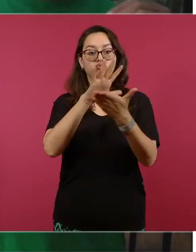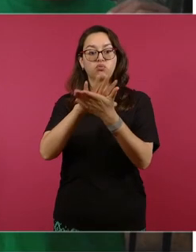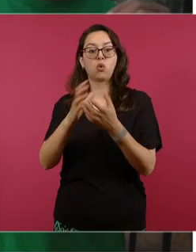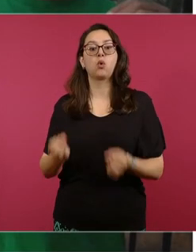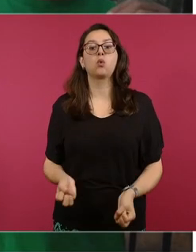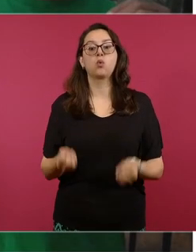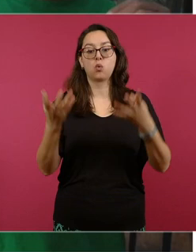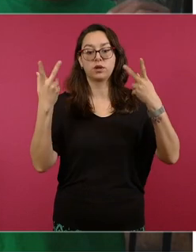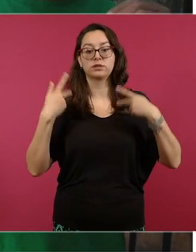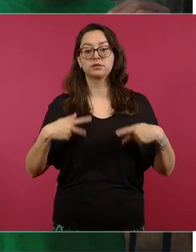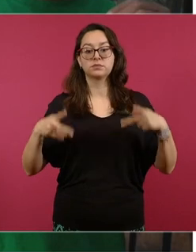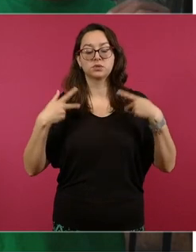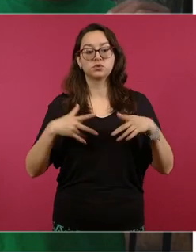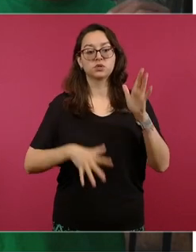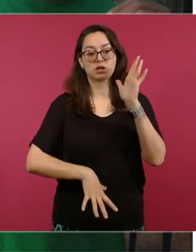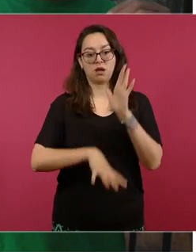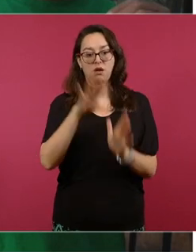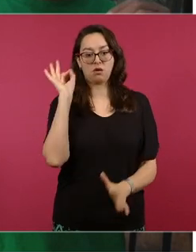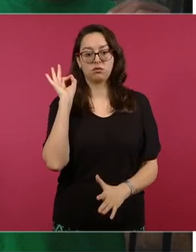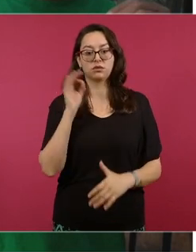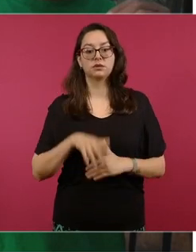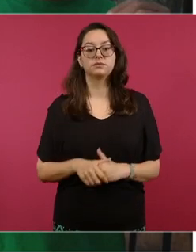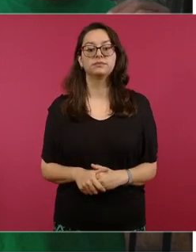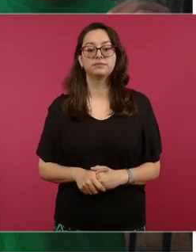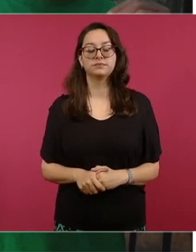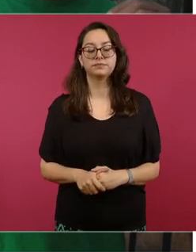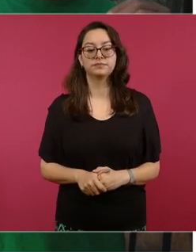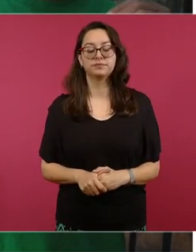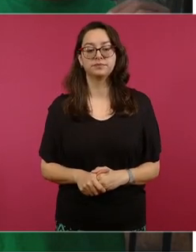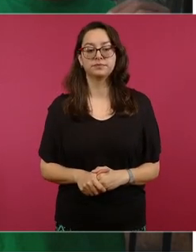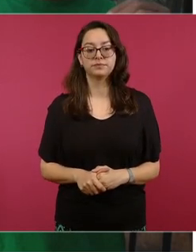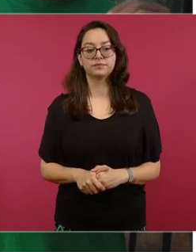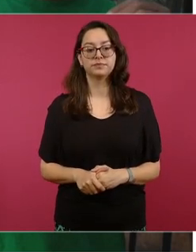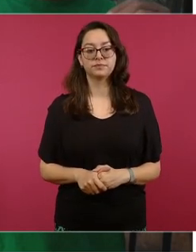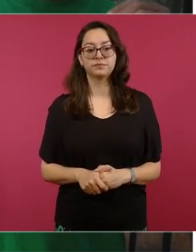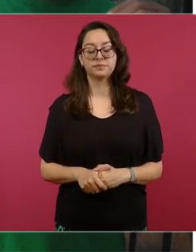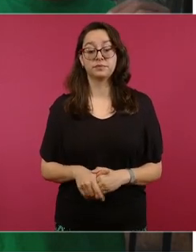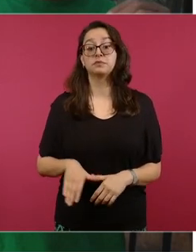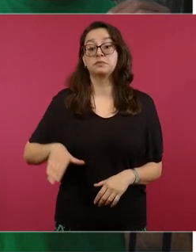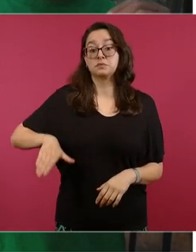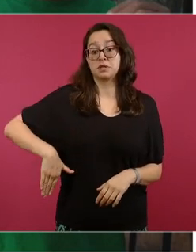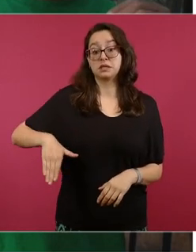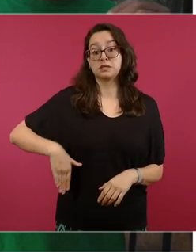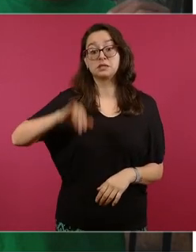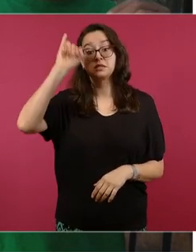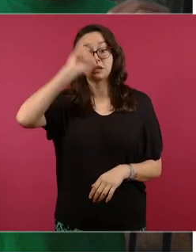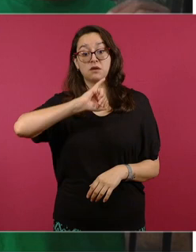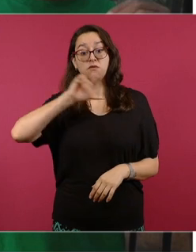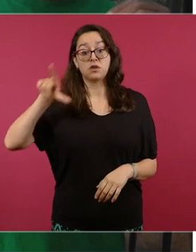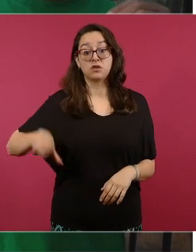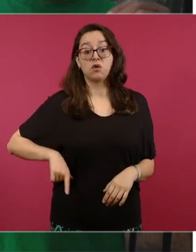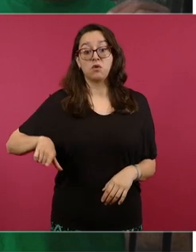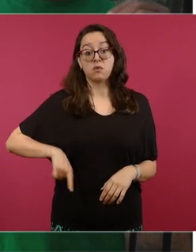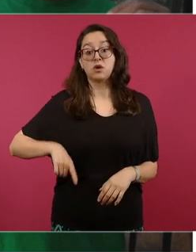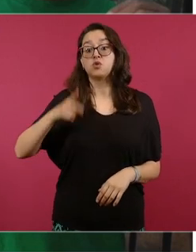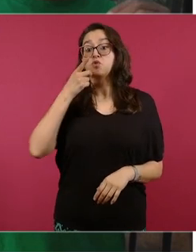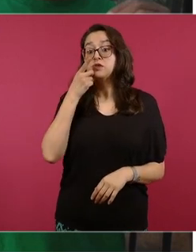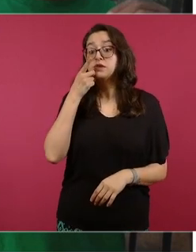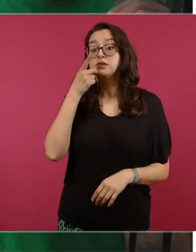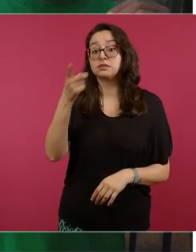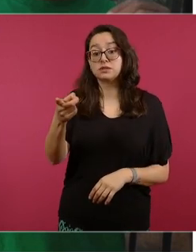localizadas adelante como bien señalaba el jefe de gobierno no quiere decir que todas estas personas